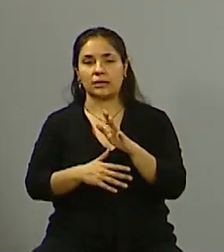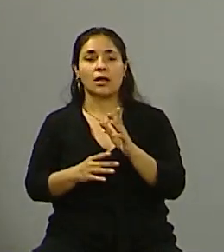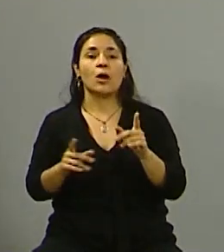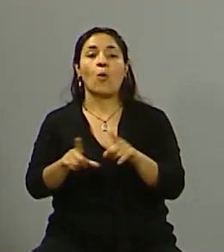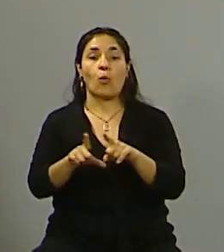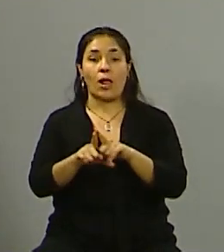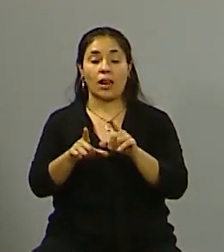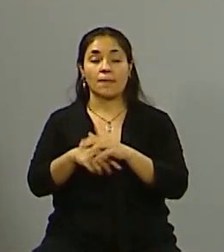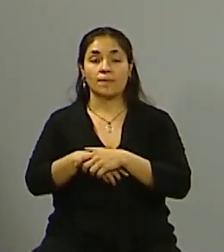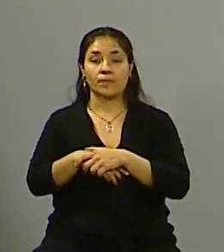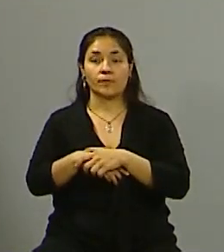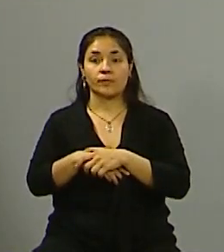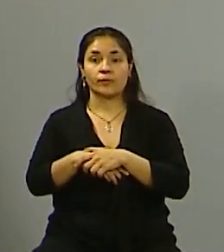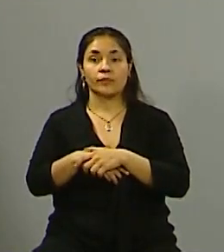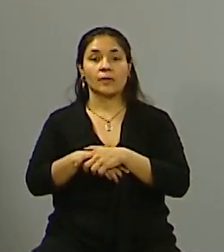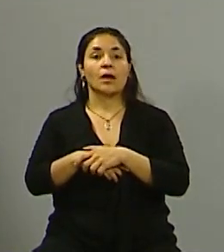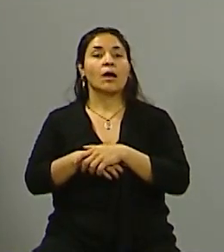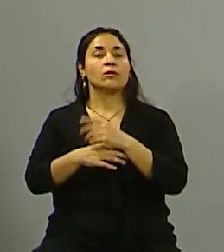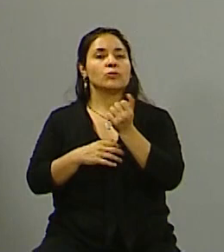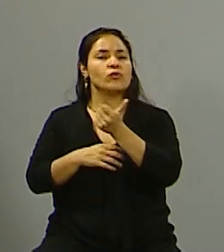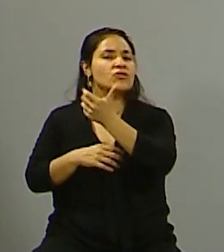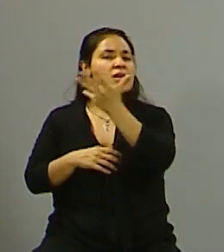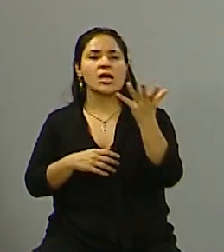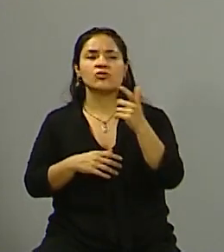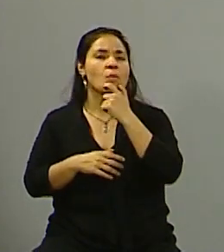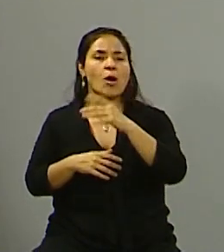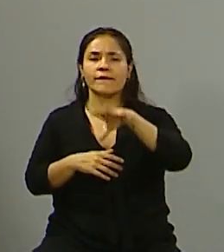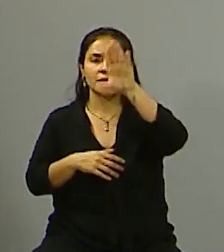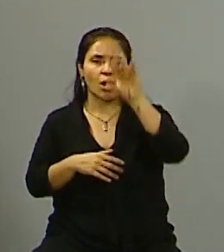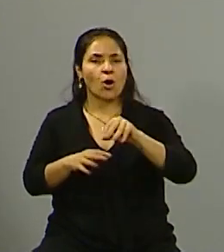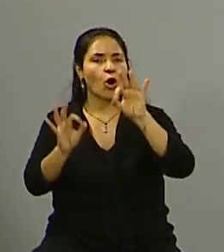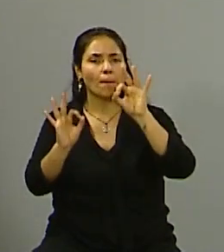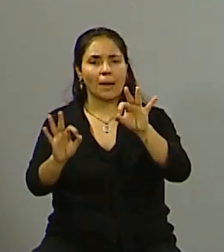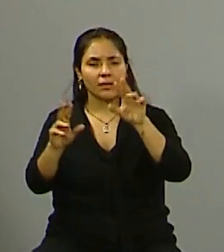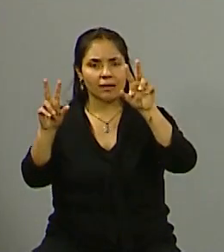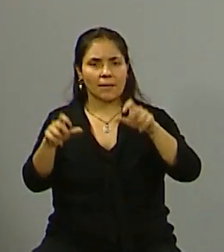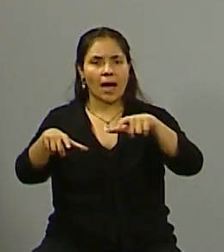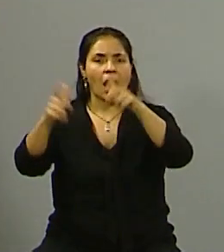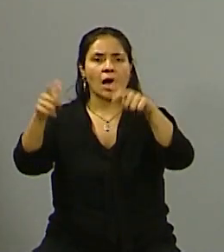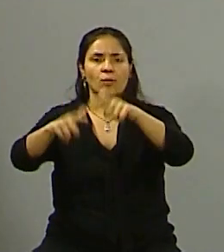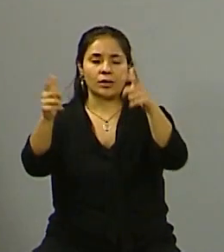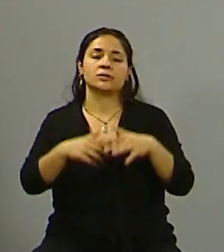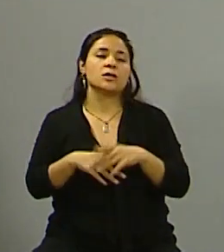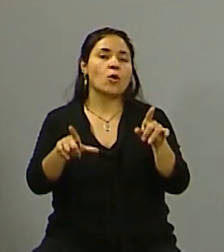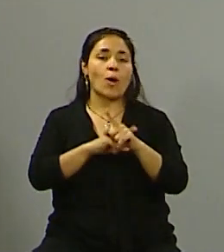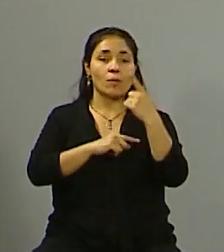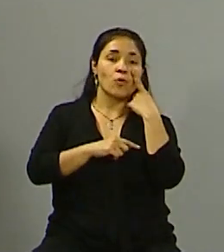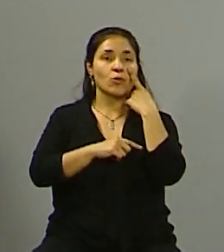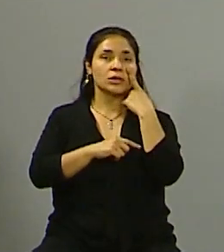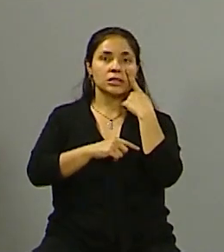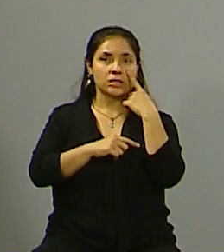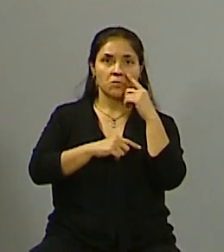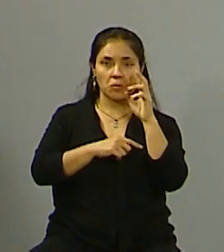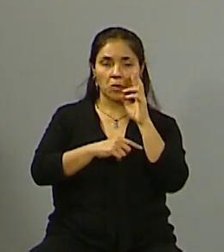se hizo este censo, se trabajó en un censo a nivel provincial, ¿qué aporte hace el municipio para que ese arbolado